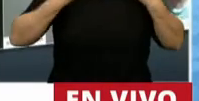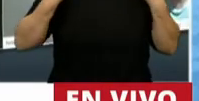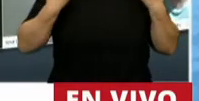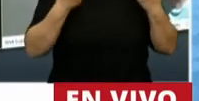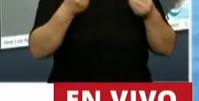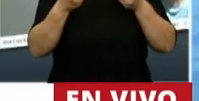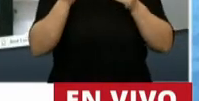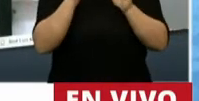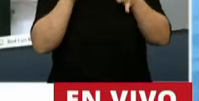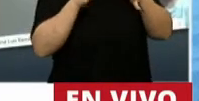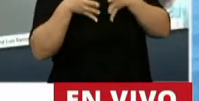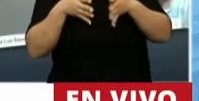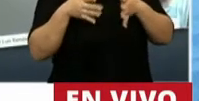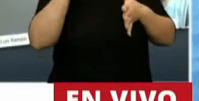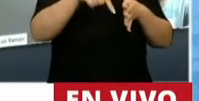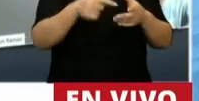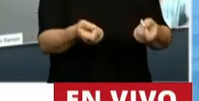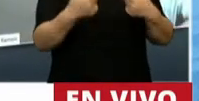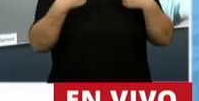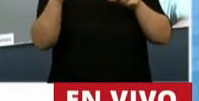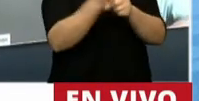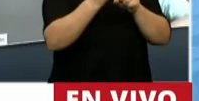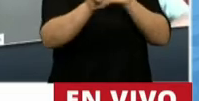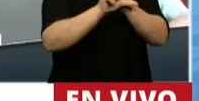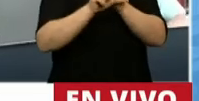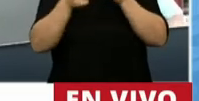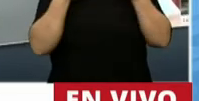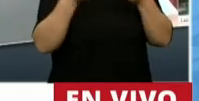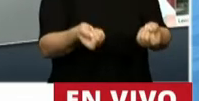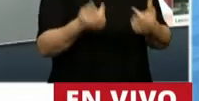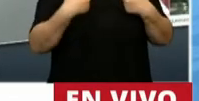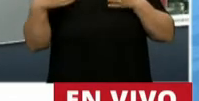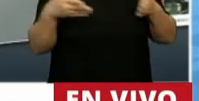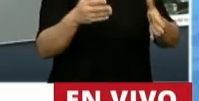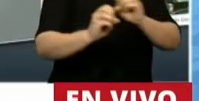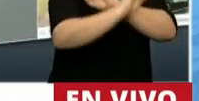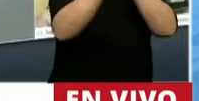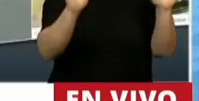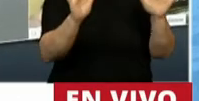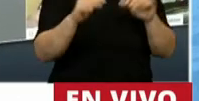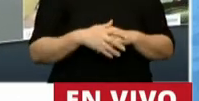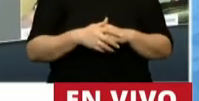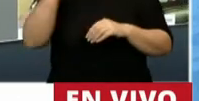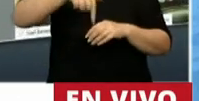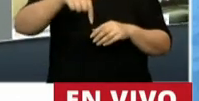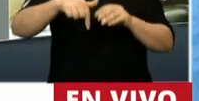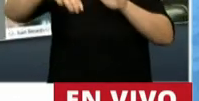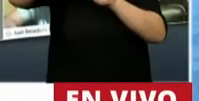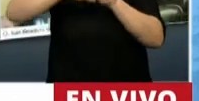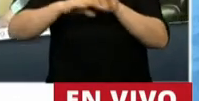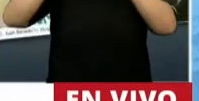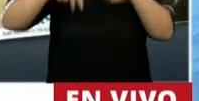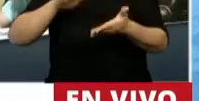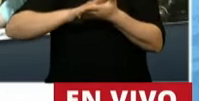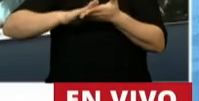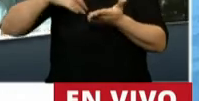un difícil laberinto que una vez más se inicia con un proceso de desendeudamiento y se trata en este Congreso de